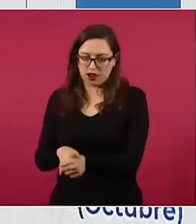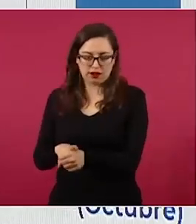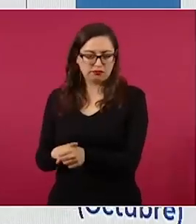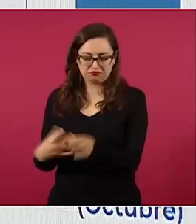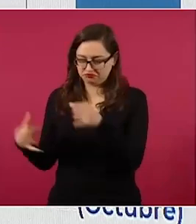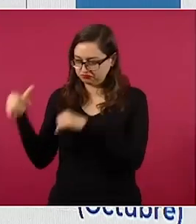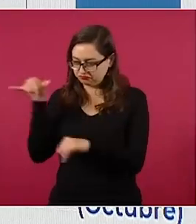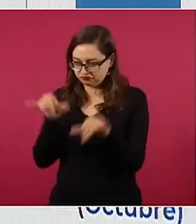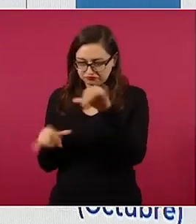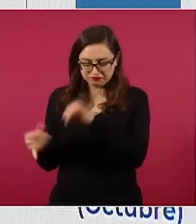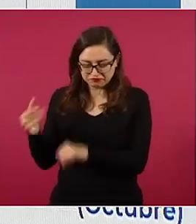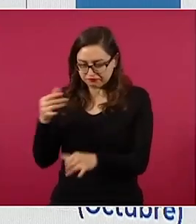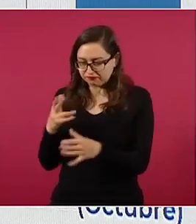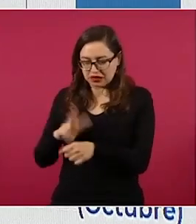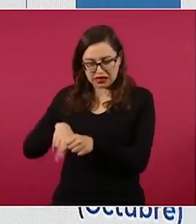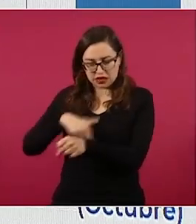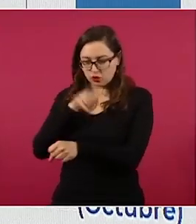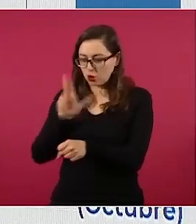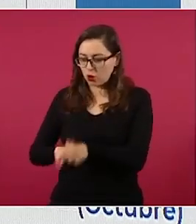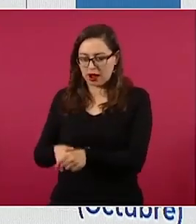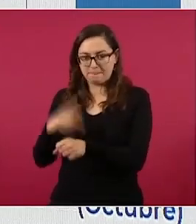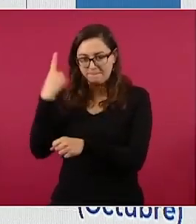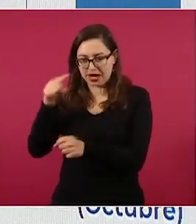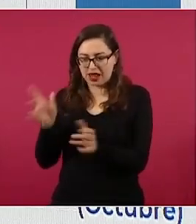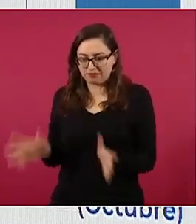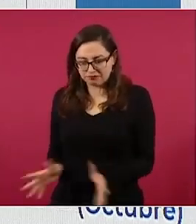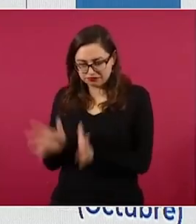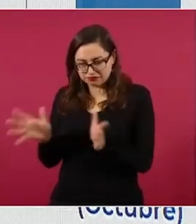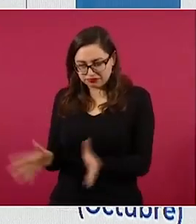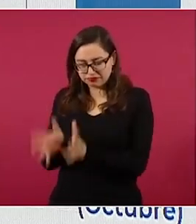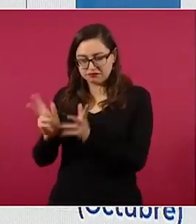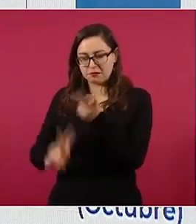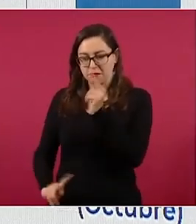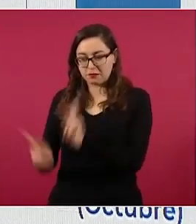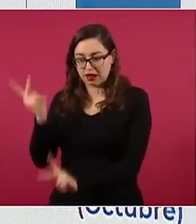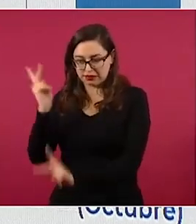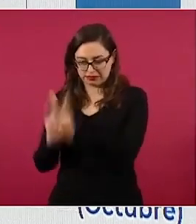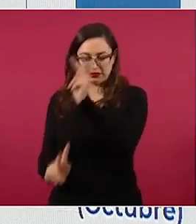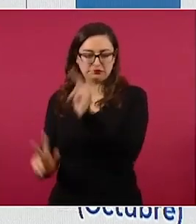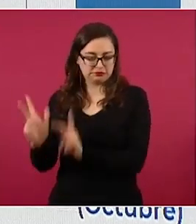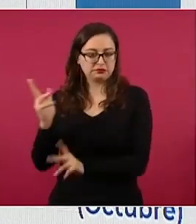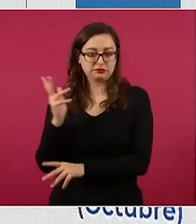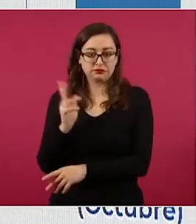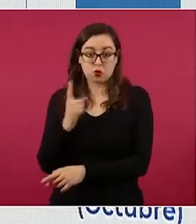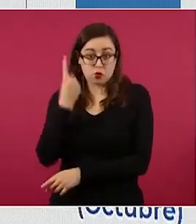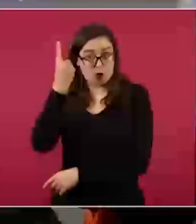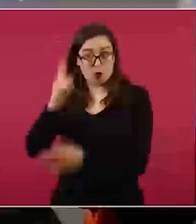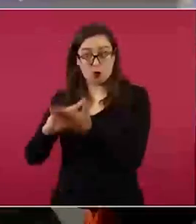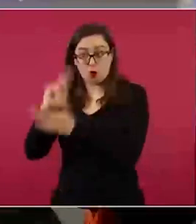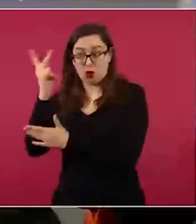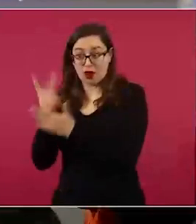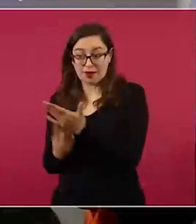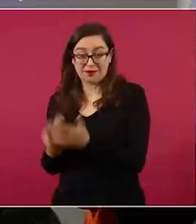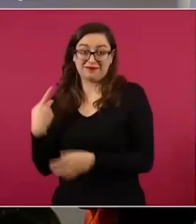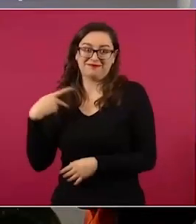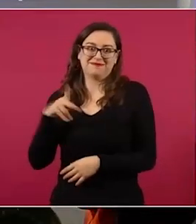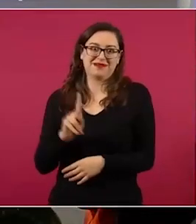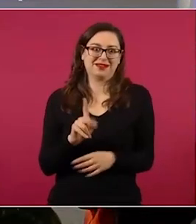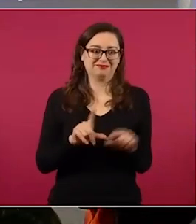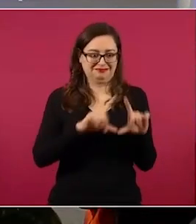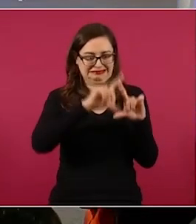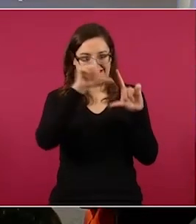para fertilizantes orgánicos. Pero acá estamos hablando de millones de hectáreas.